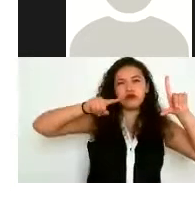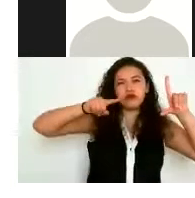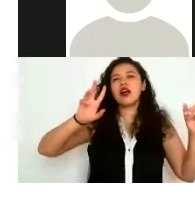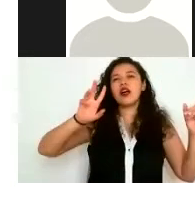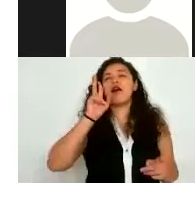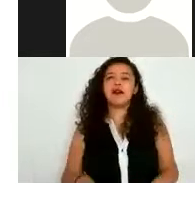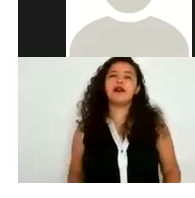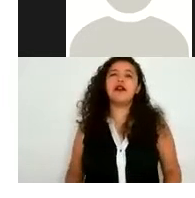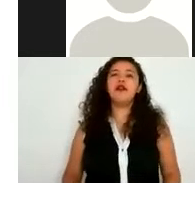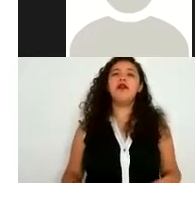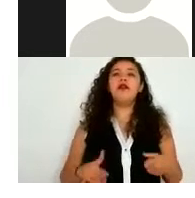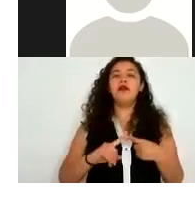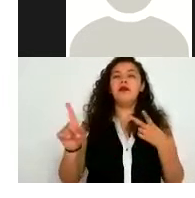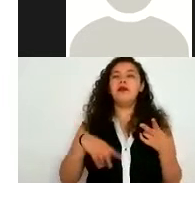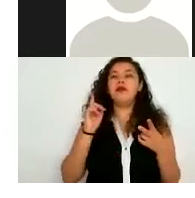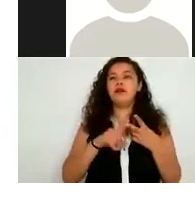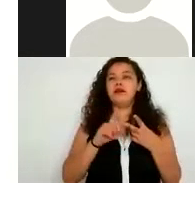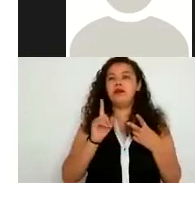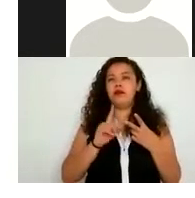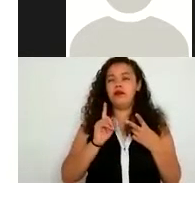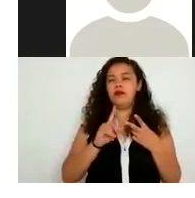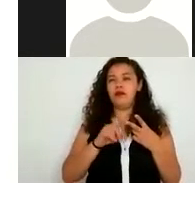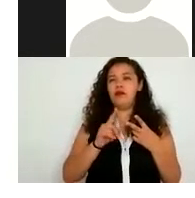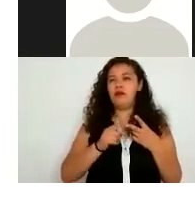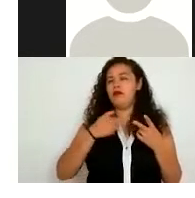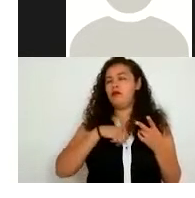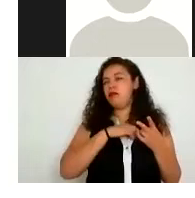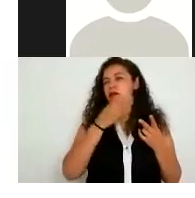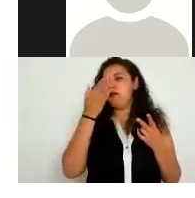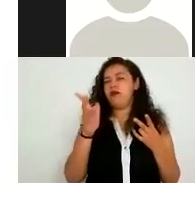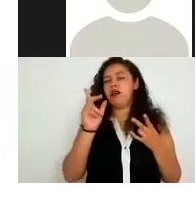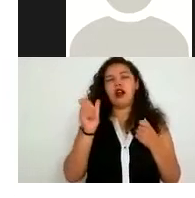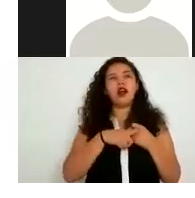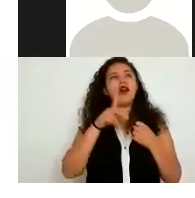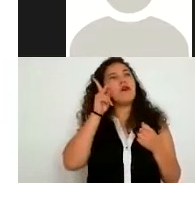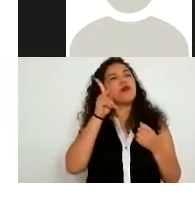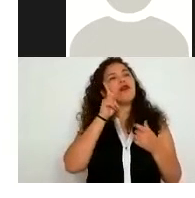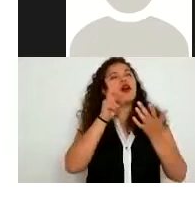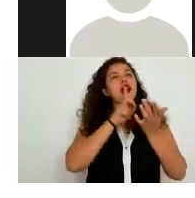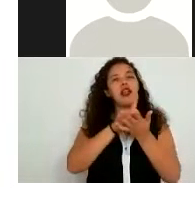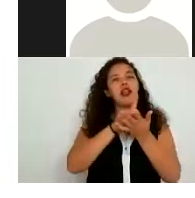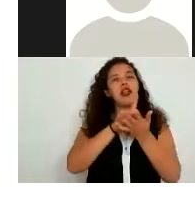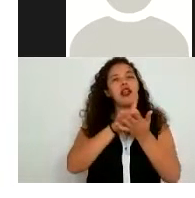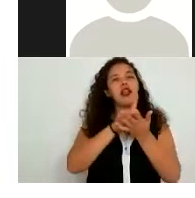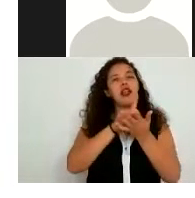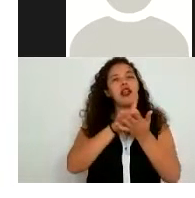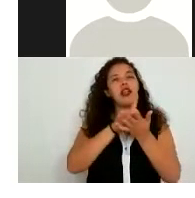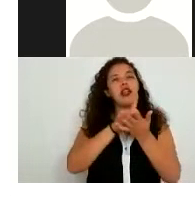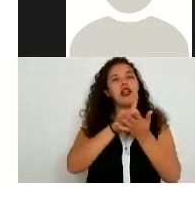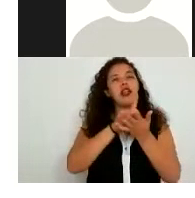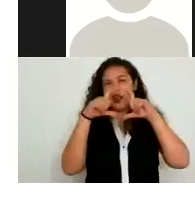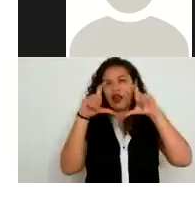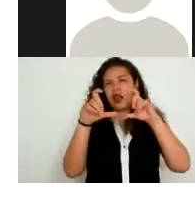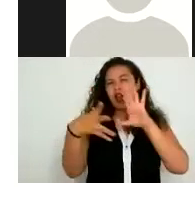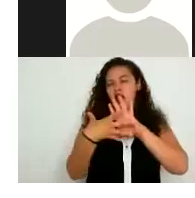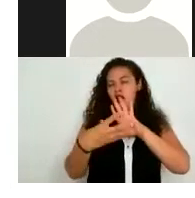si necesitáramos nosotros solicitarles algún comprobante de domicilio o copia de su INE para nosotros cotejarlo o no es